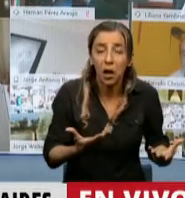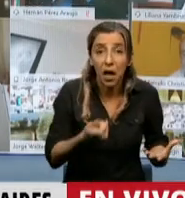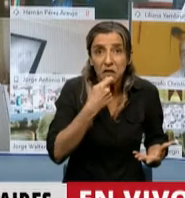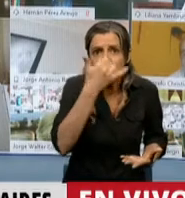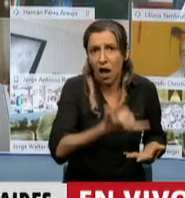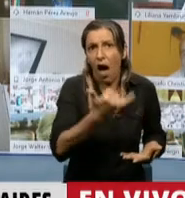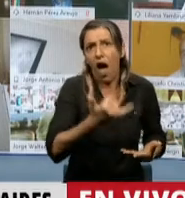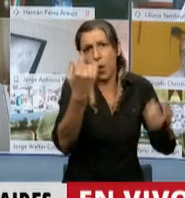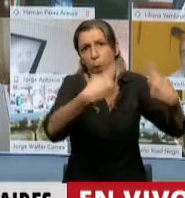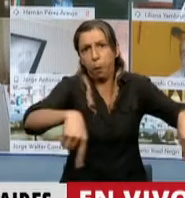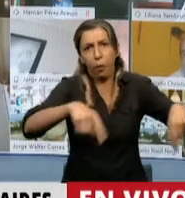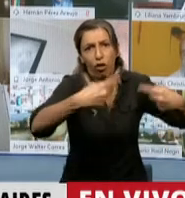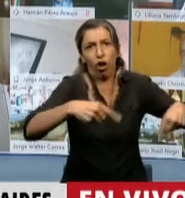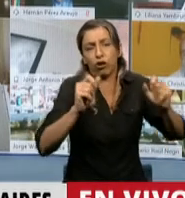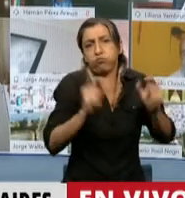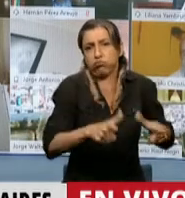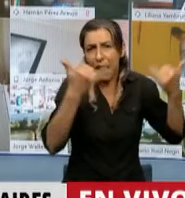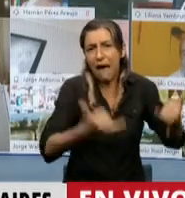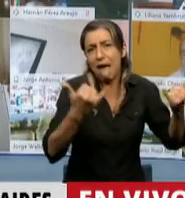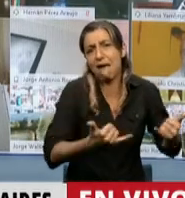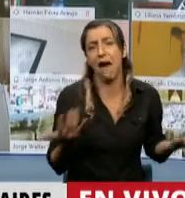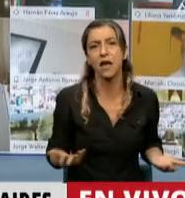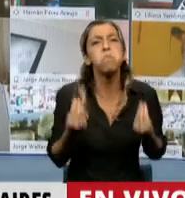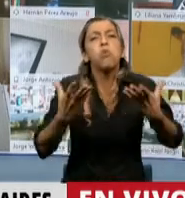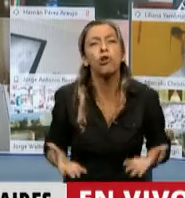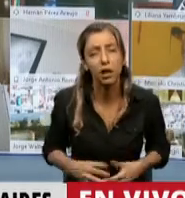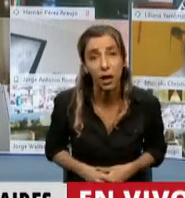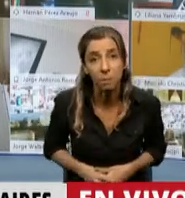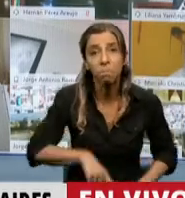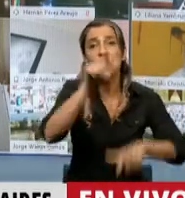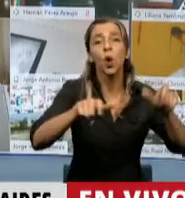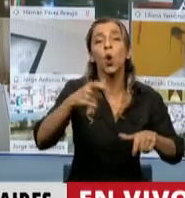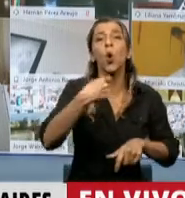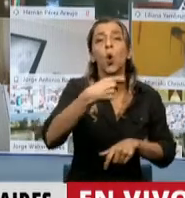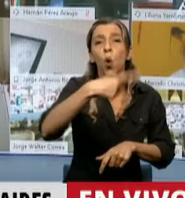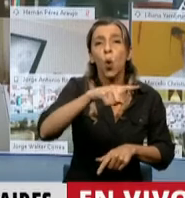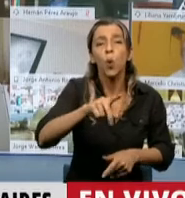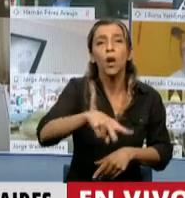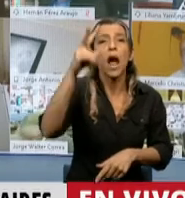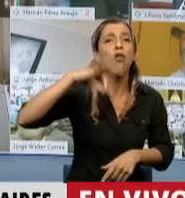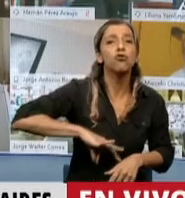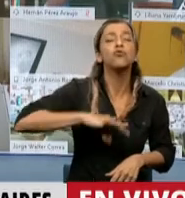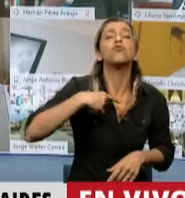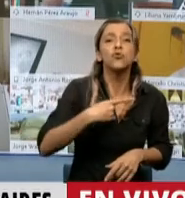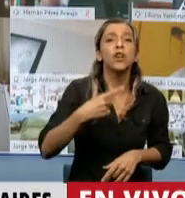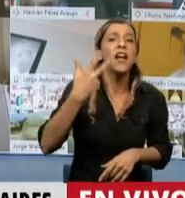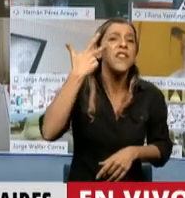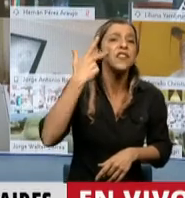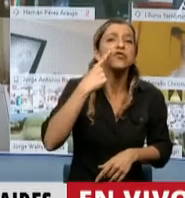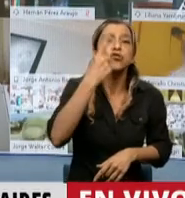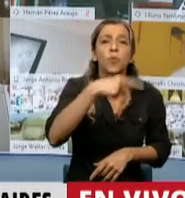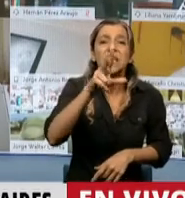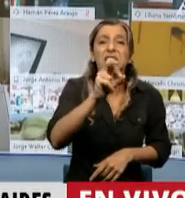aquel dinero que no se le da a los jubilados, los que cobran 18.130, sí se le da a empresas que vienen